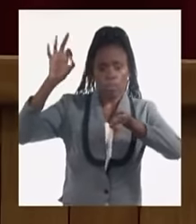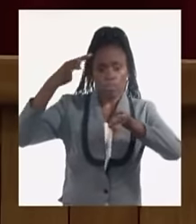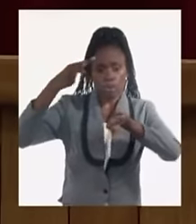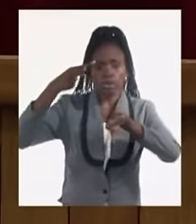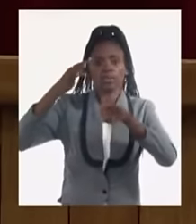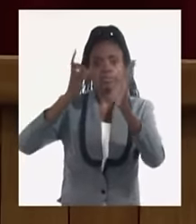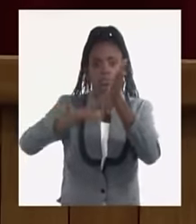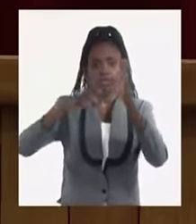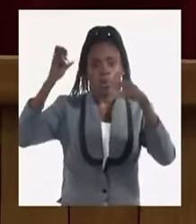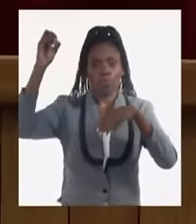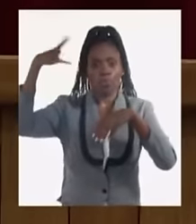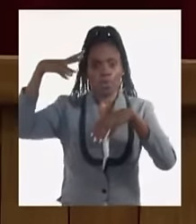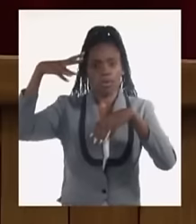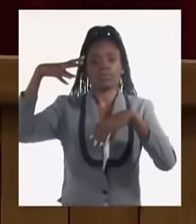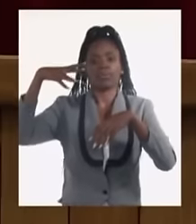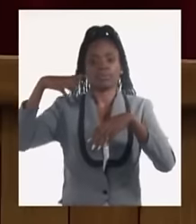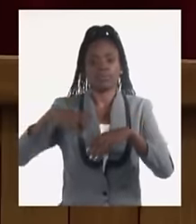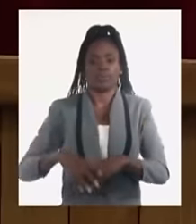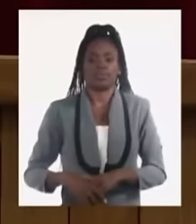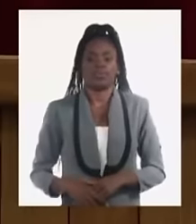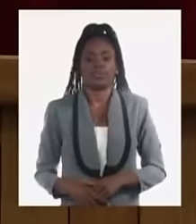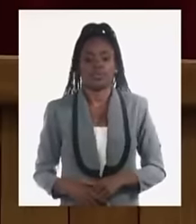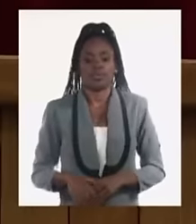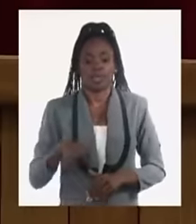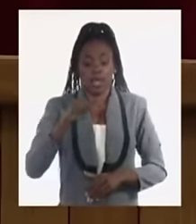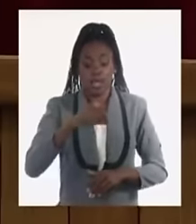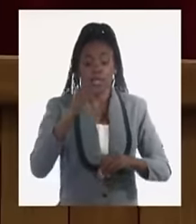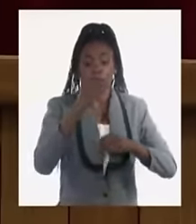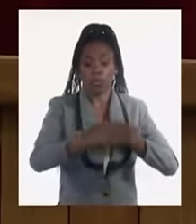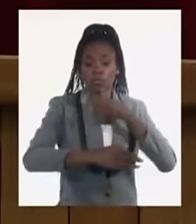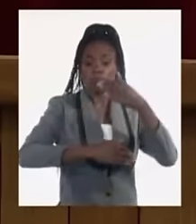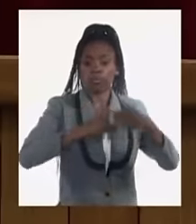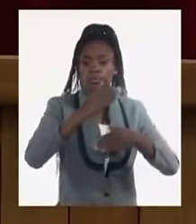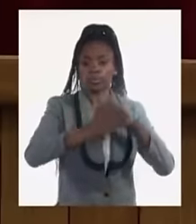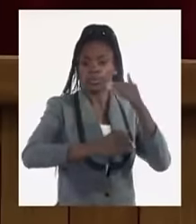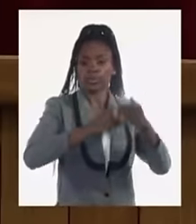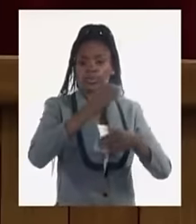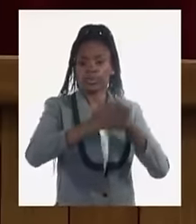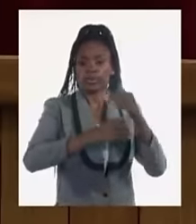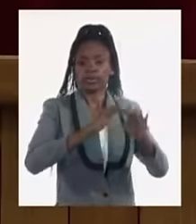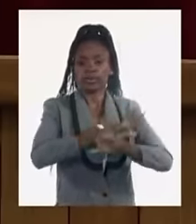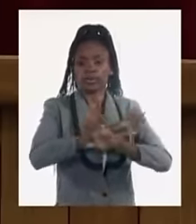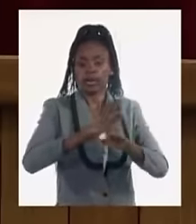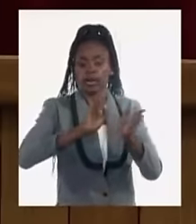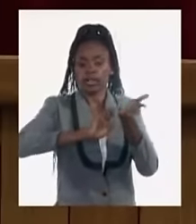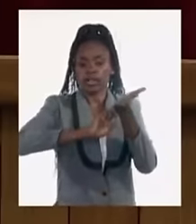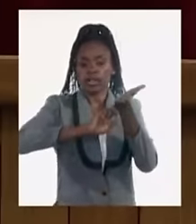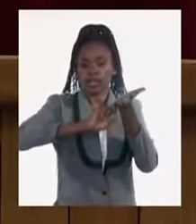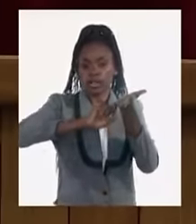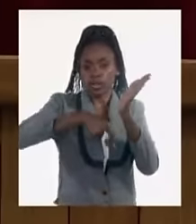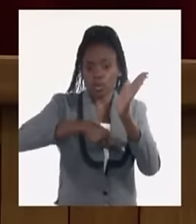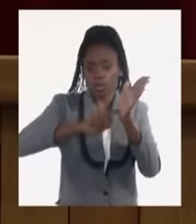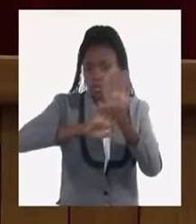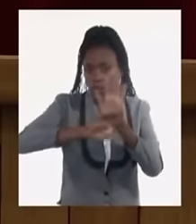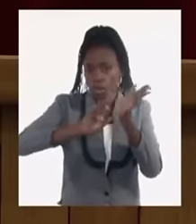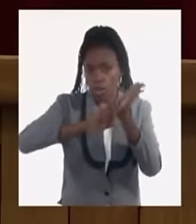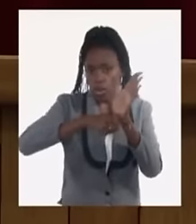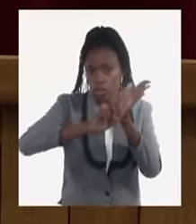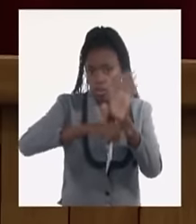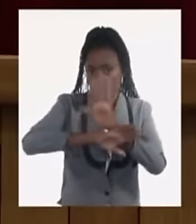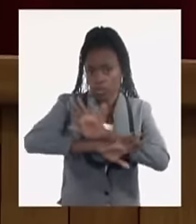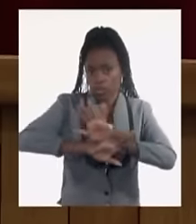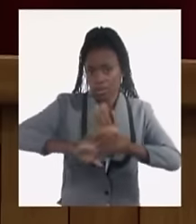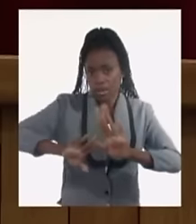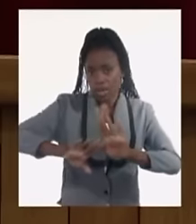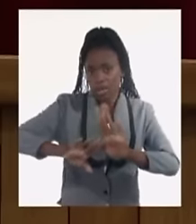en el sistema energético nacional. Es decir, ese es un proceso que se desencadenaría a partir de la firma de este contrato. Lo